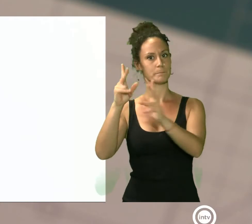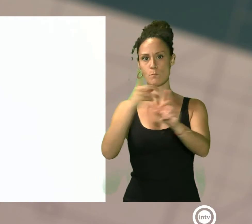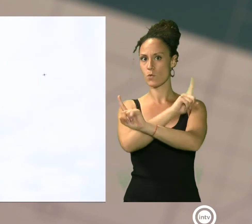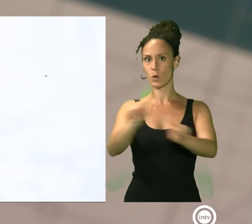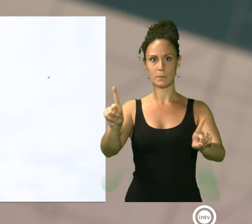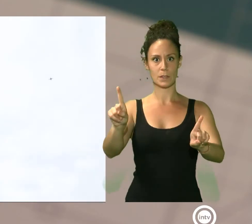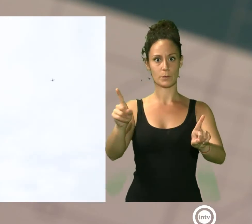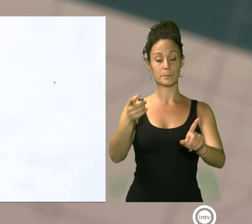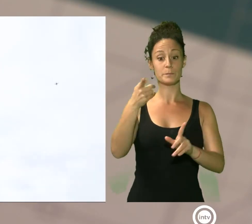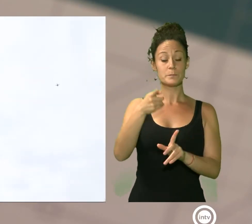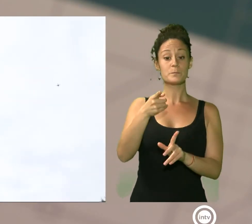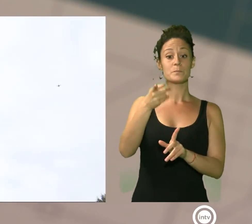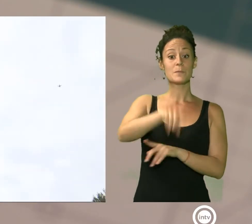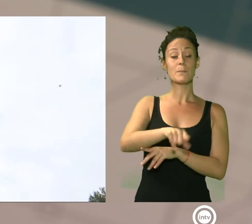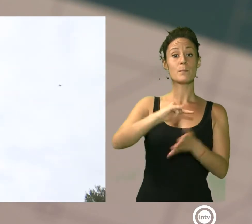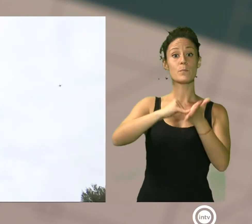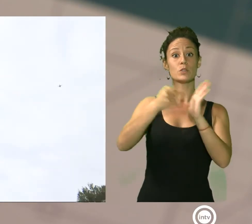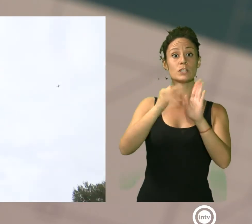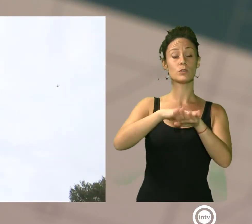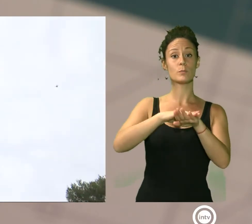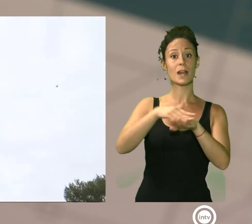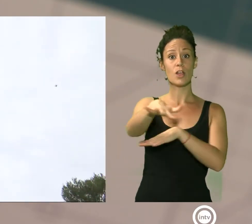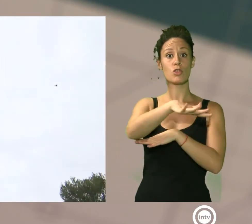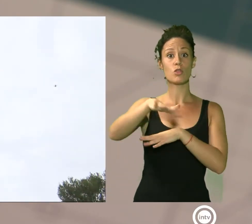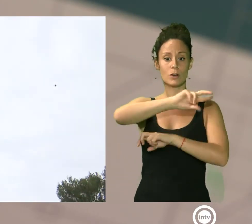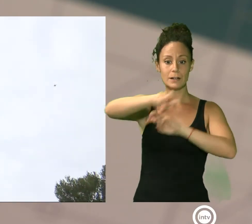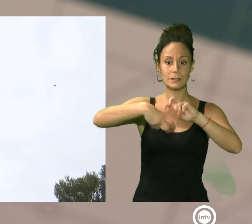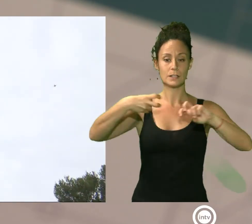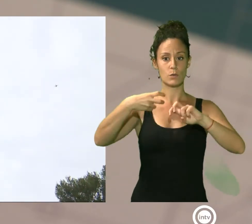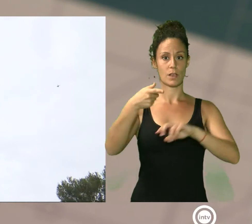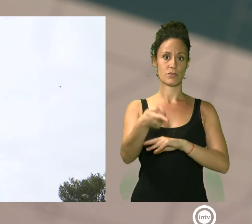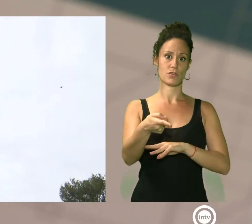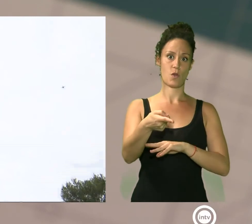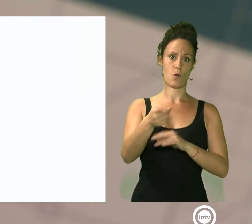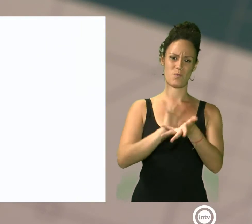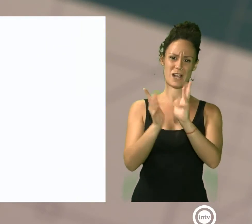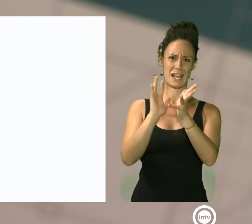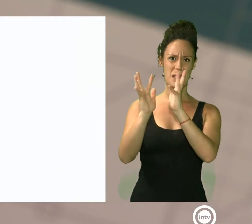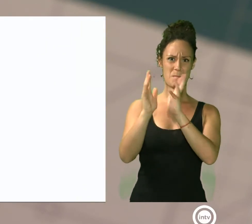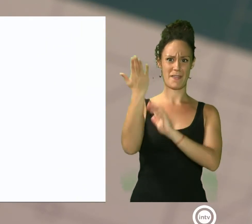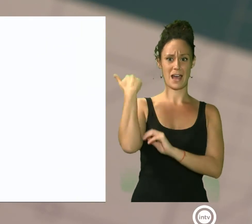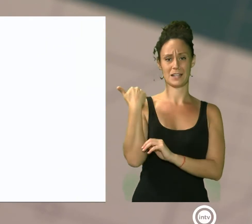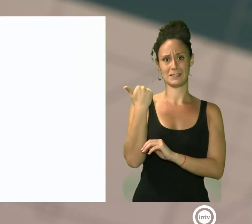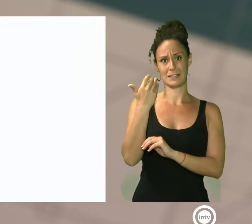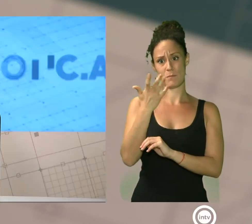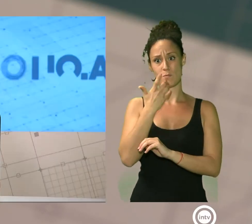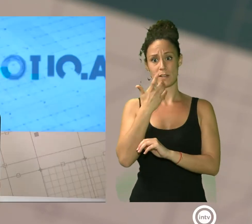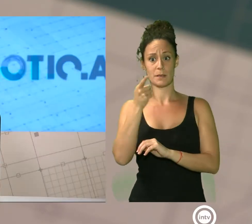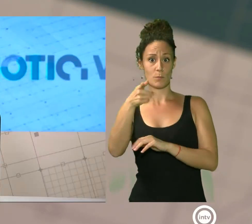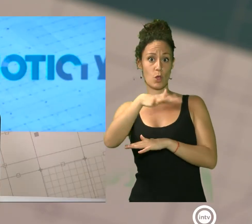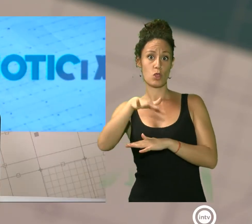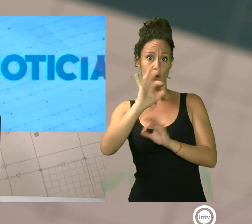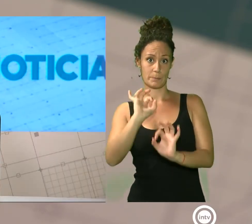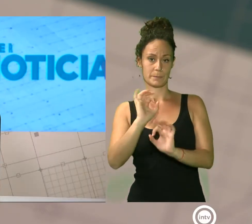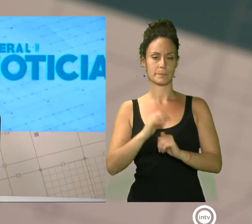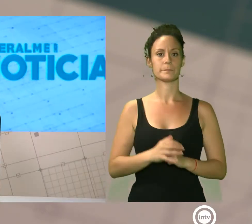también se llevan a cabo proyectos de restauración en zonas que han sufrido la acción del fuego, como es el caso de Terque. En